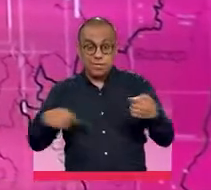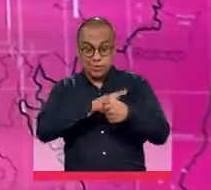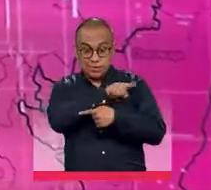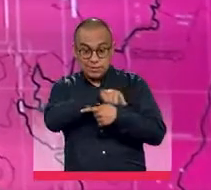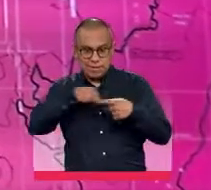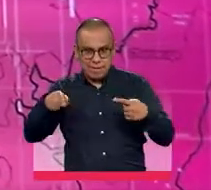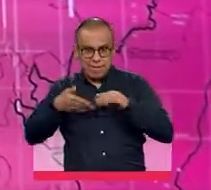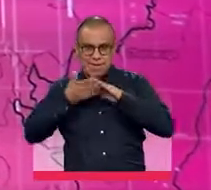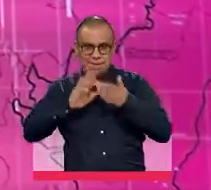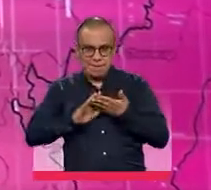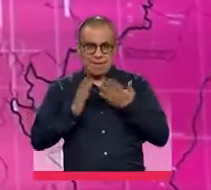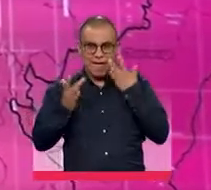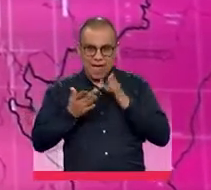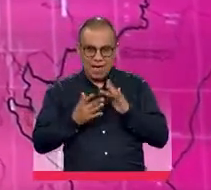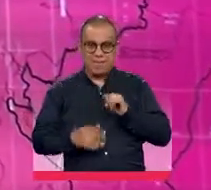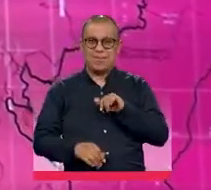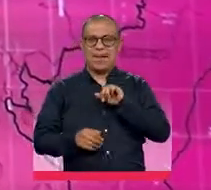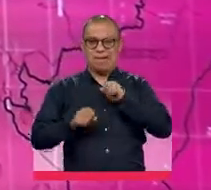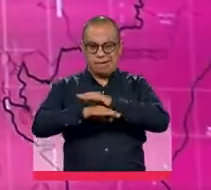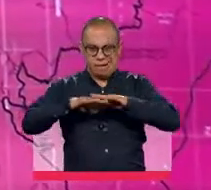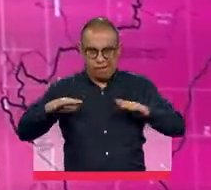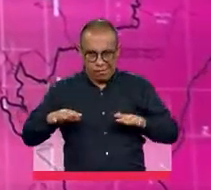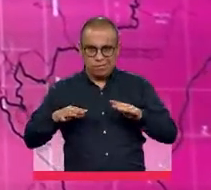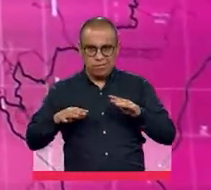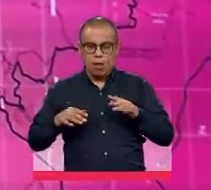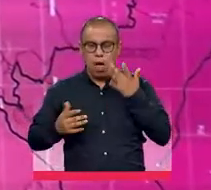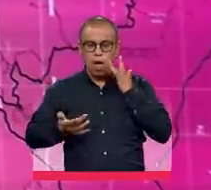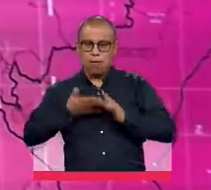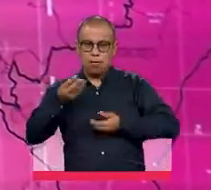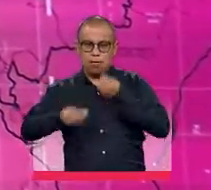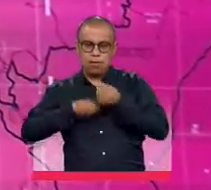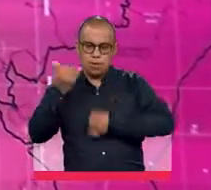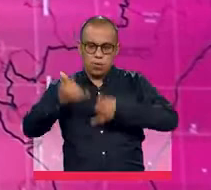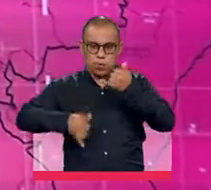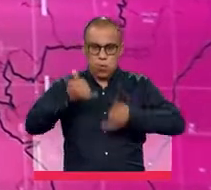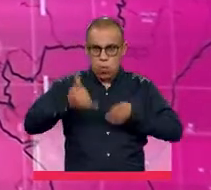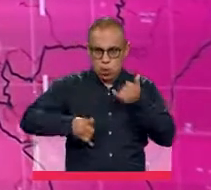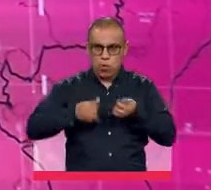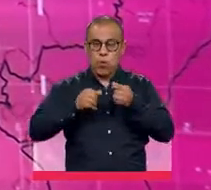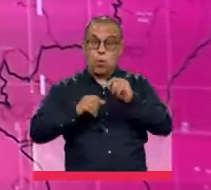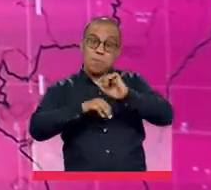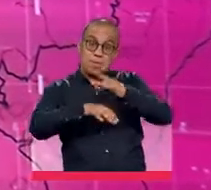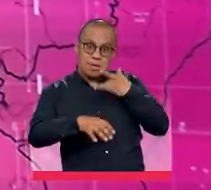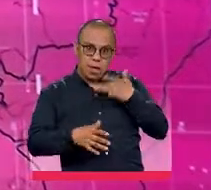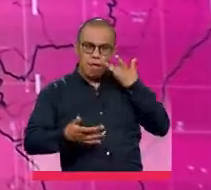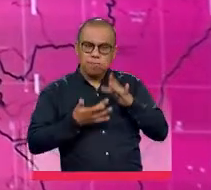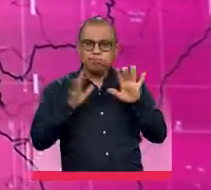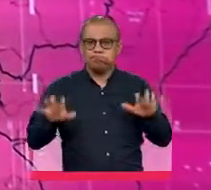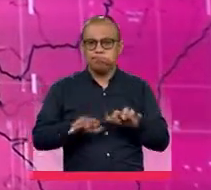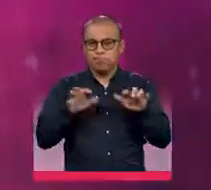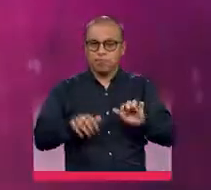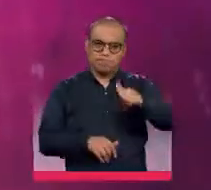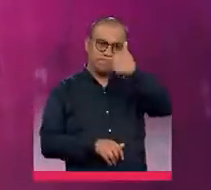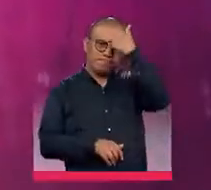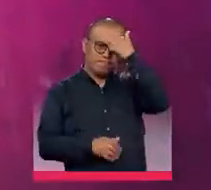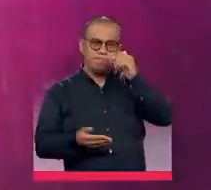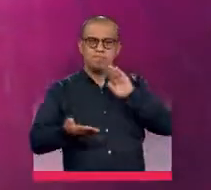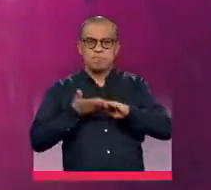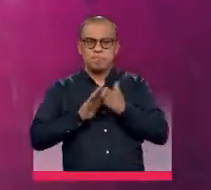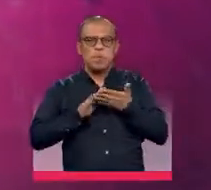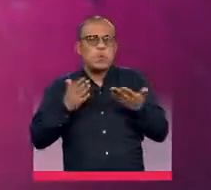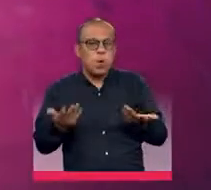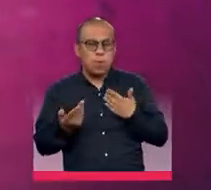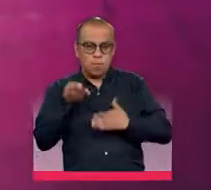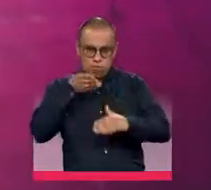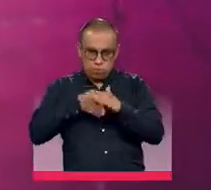Semana por la Paz. Red de Paz lanzó un juego didáctico y virtual para interiorizar valores fundamentales para la paz y podrán acceder